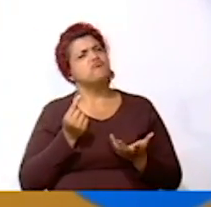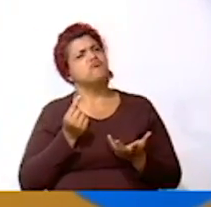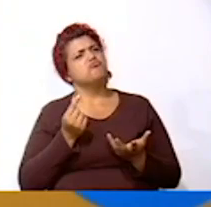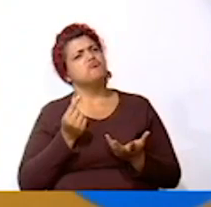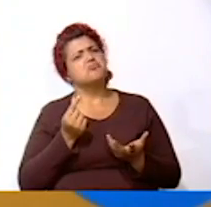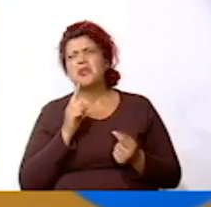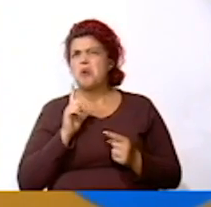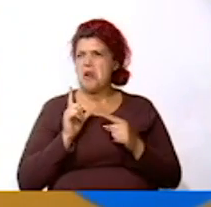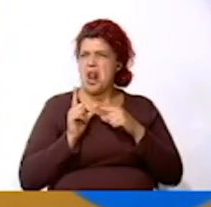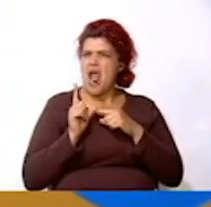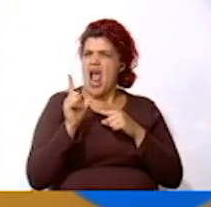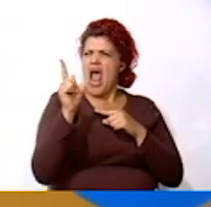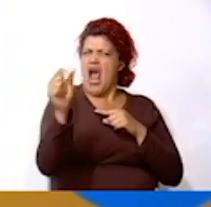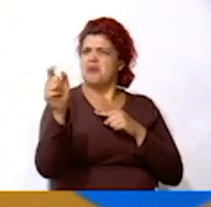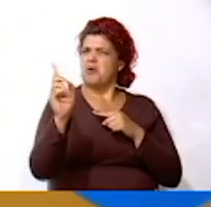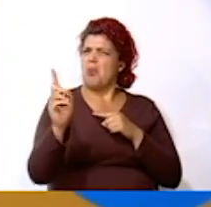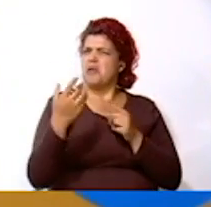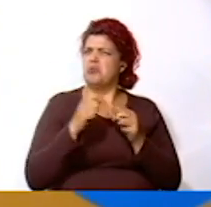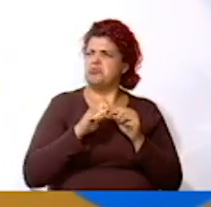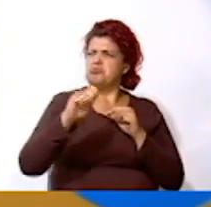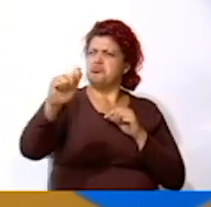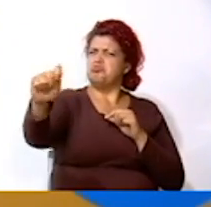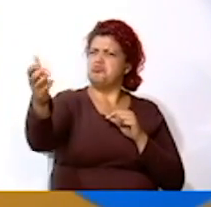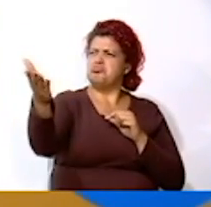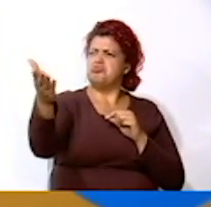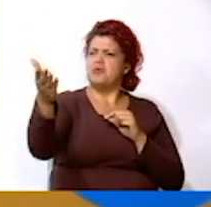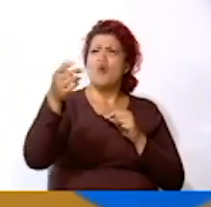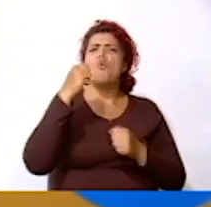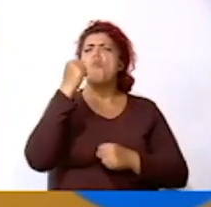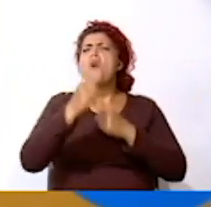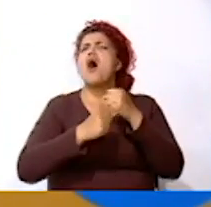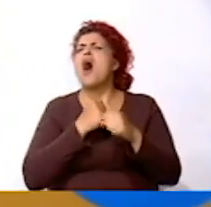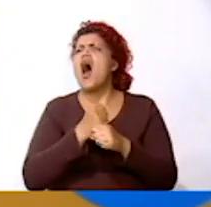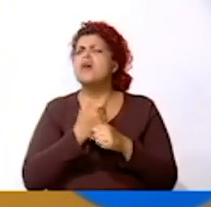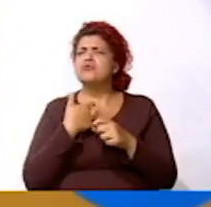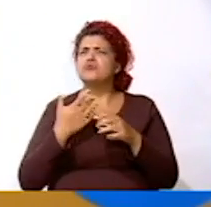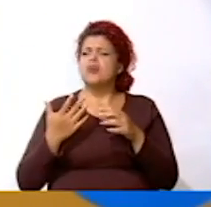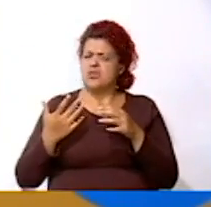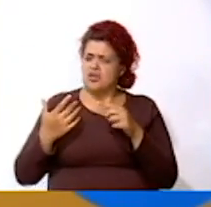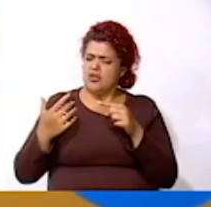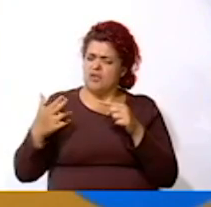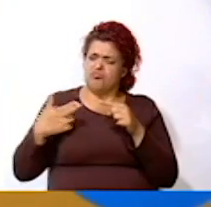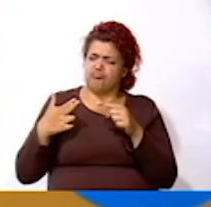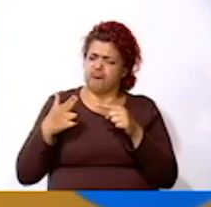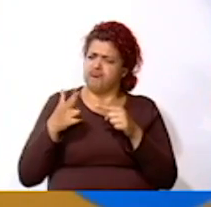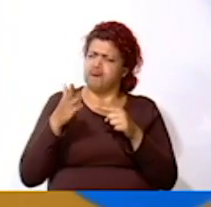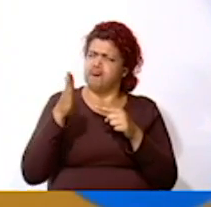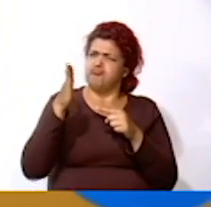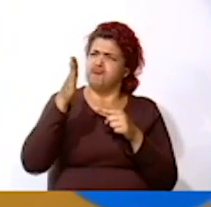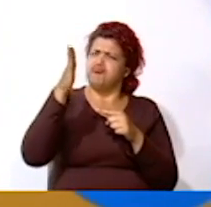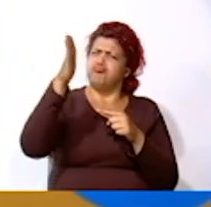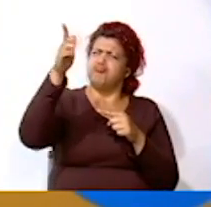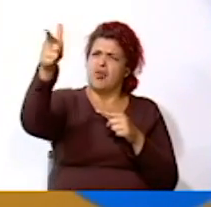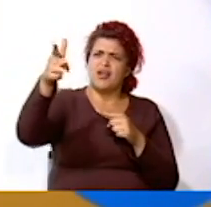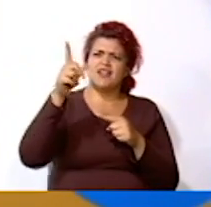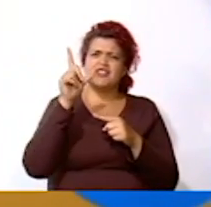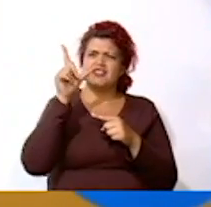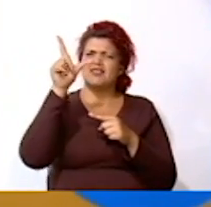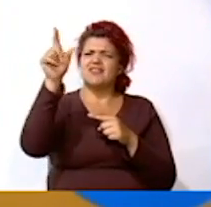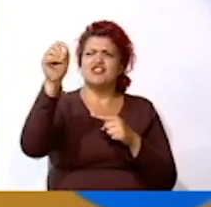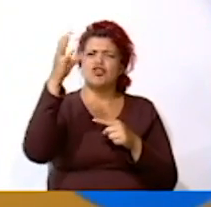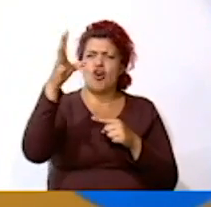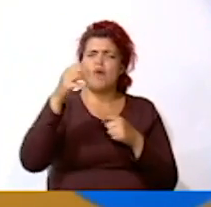¿A cuánta distancia estará de la tierra? ¿Cuántos años nos llevaría a viajar de la tierra hasta el sol? ¿Lo recuerdan?